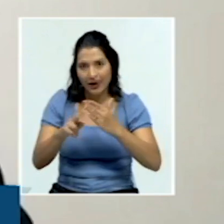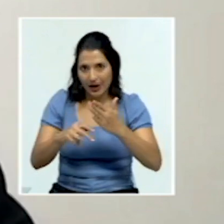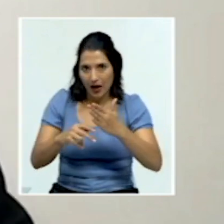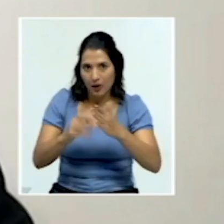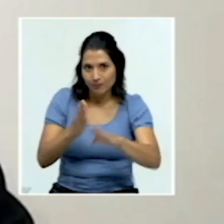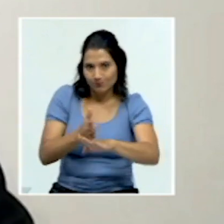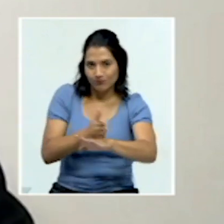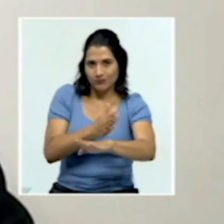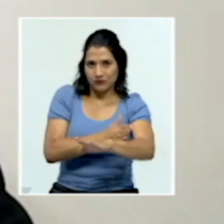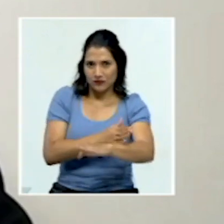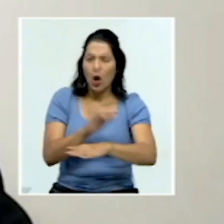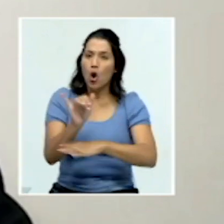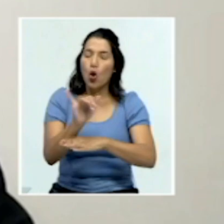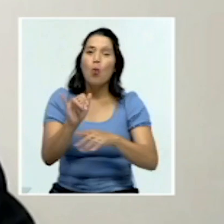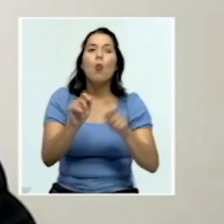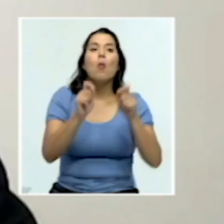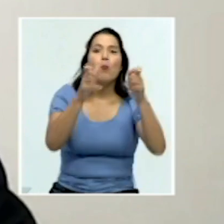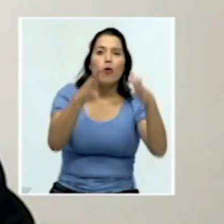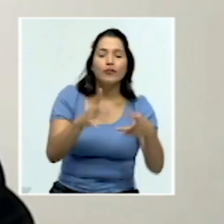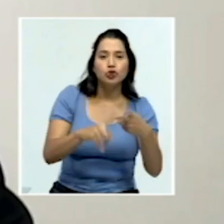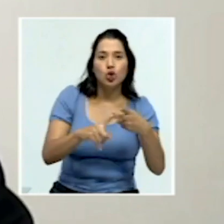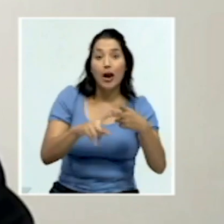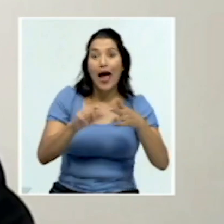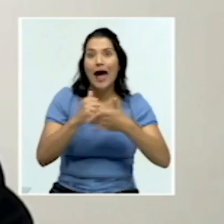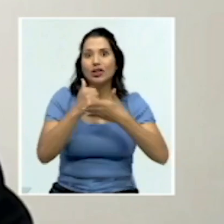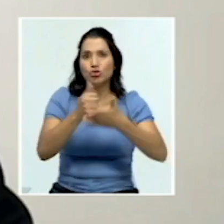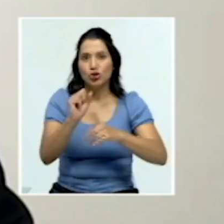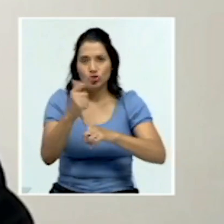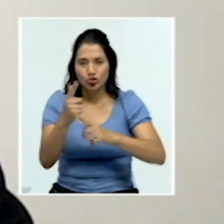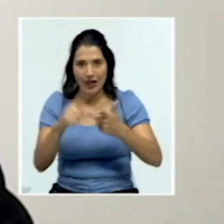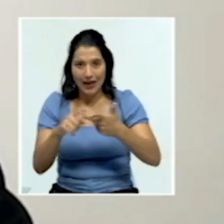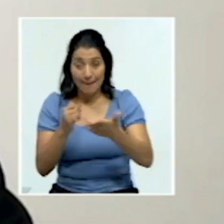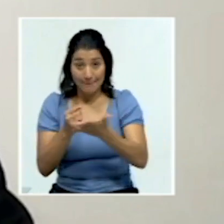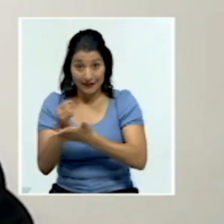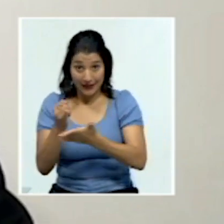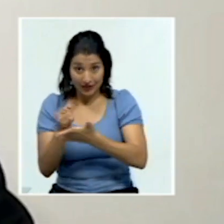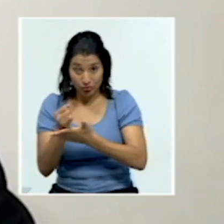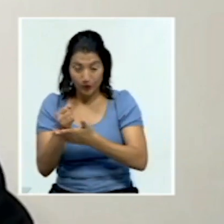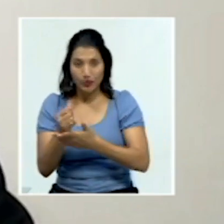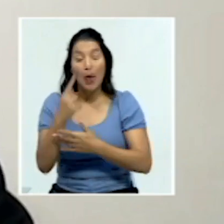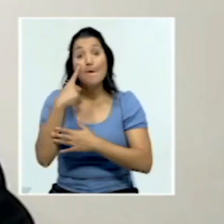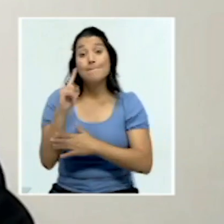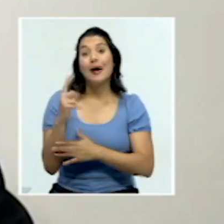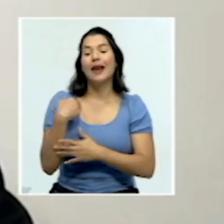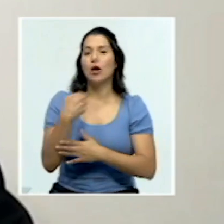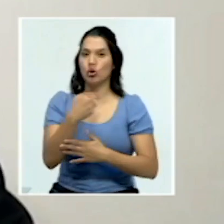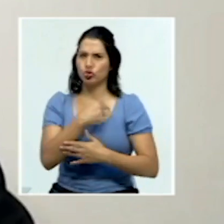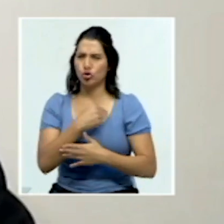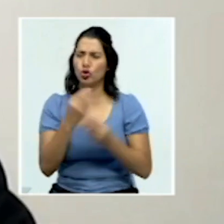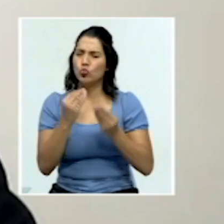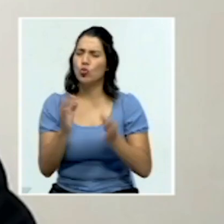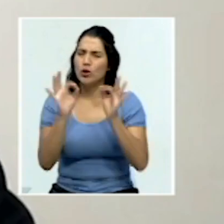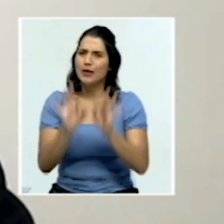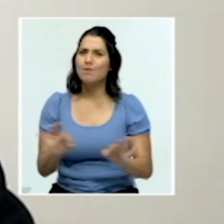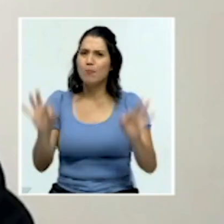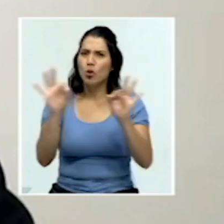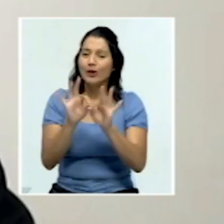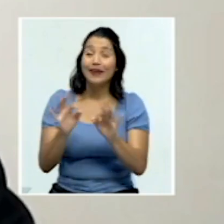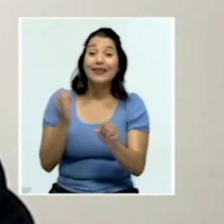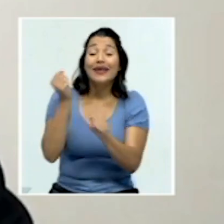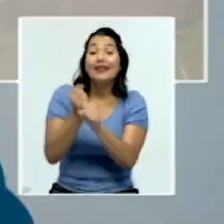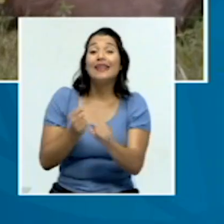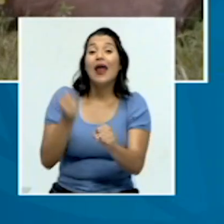docencia, la acción social y la investigación. Para nosotros en este punto es muy importante trabajar